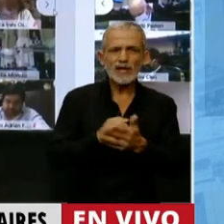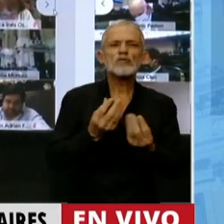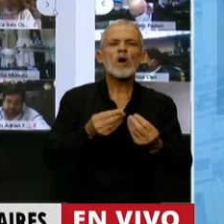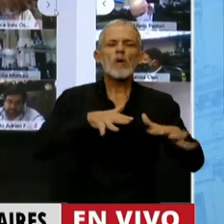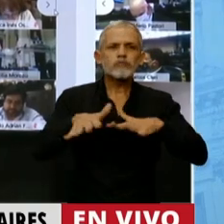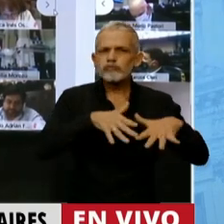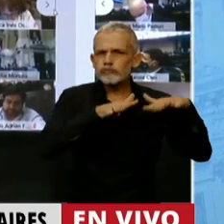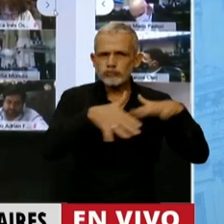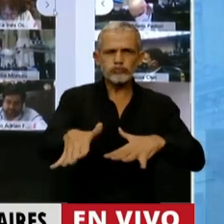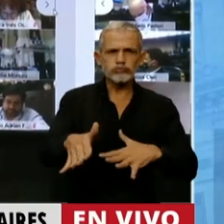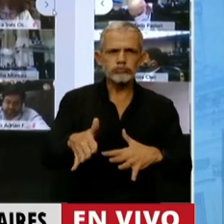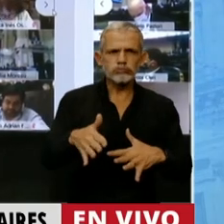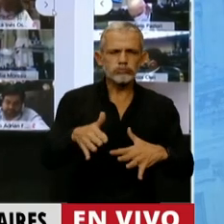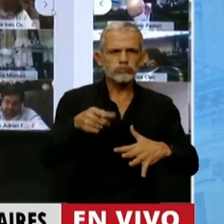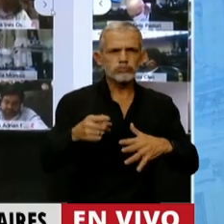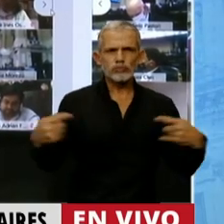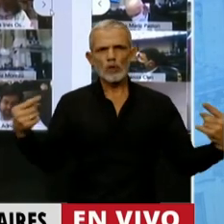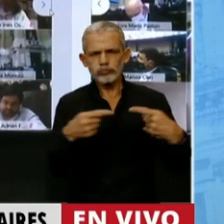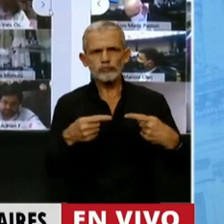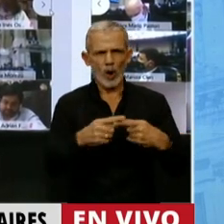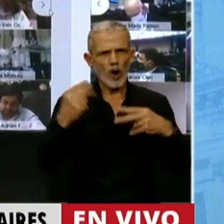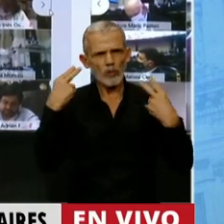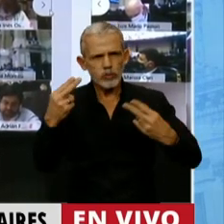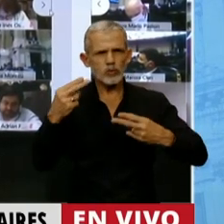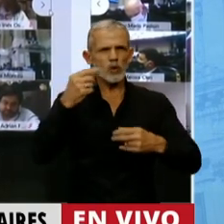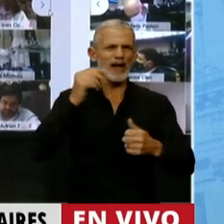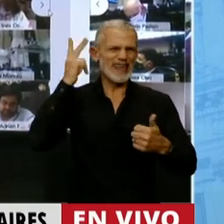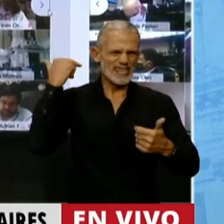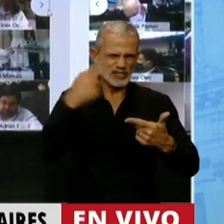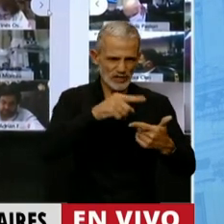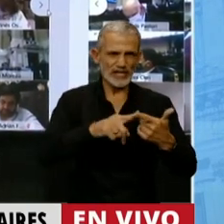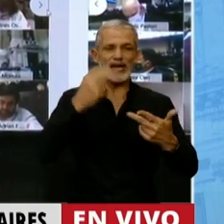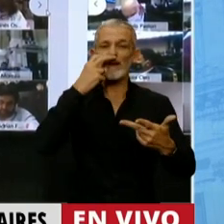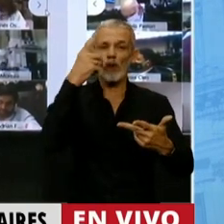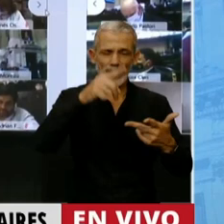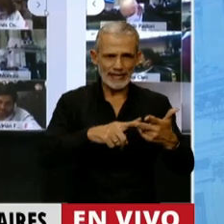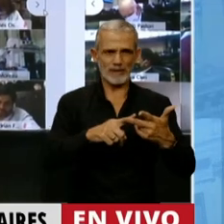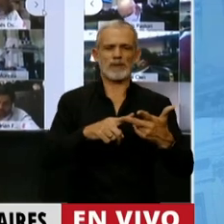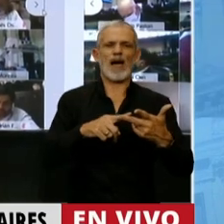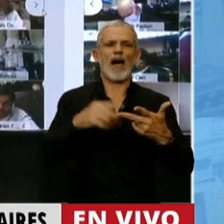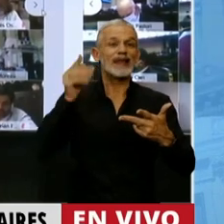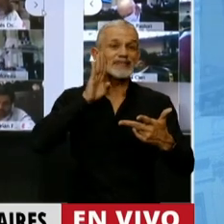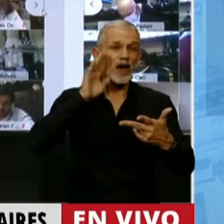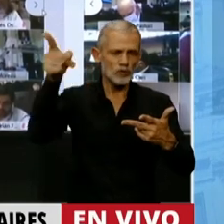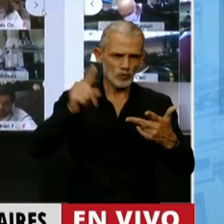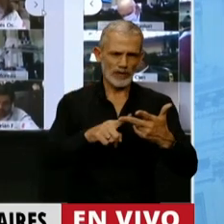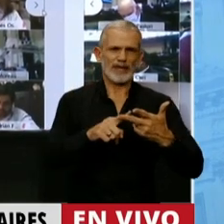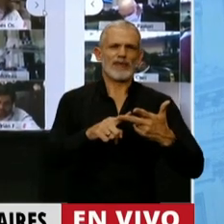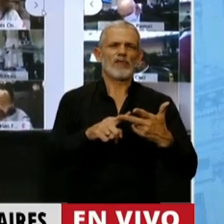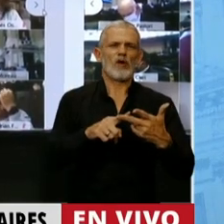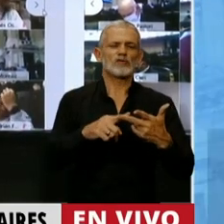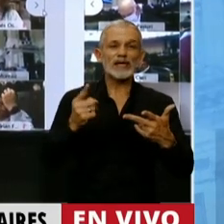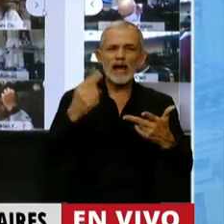de movilización popular que entronque con las rebeliones populares de Chile, de Bolivia, de Estados Unidos